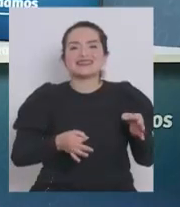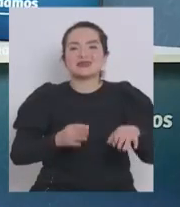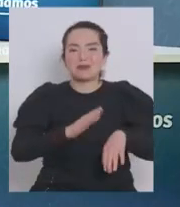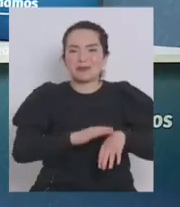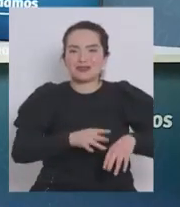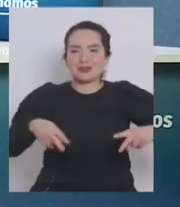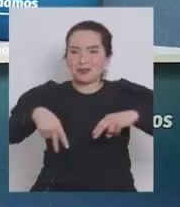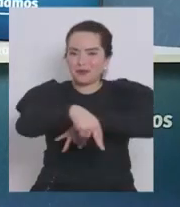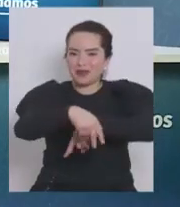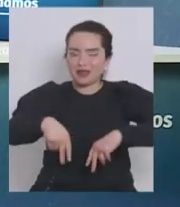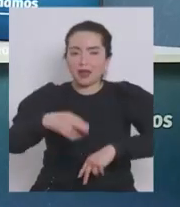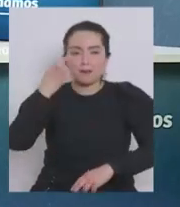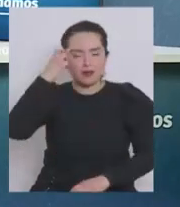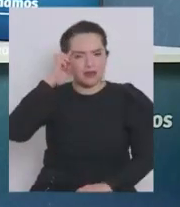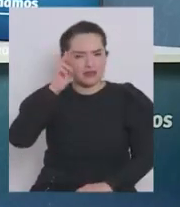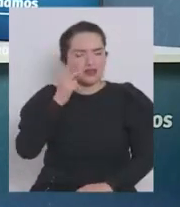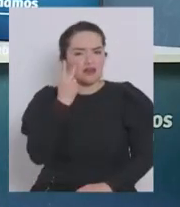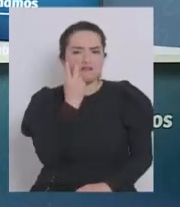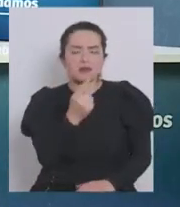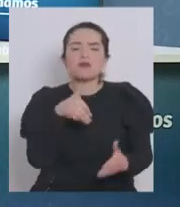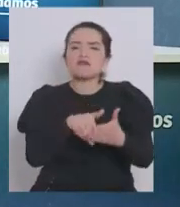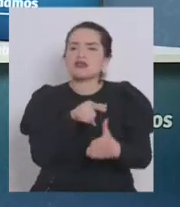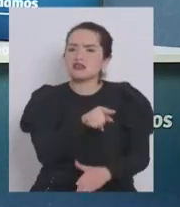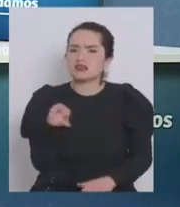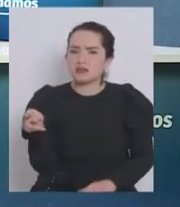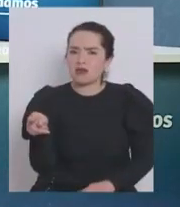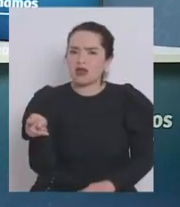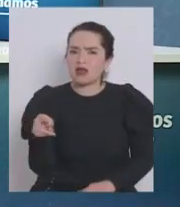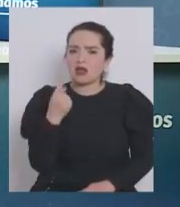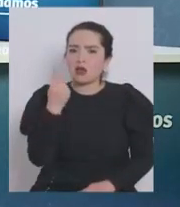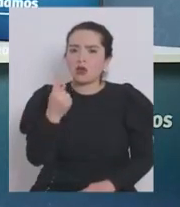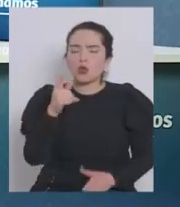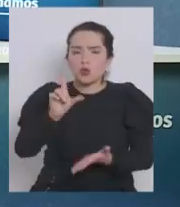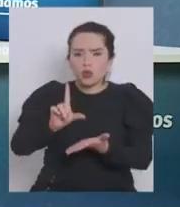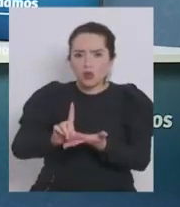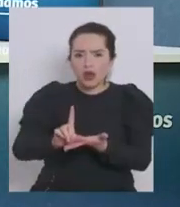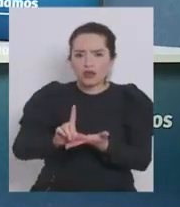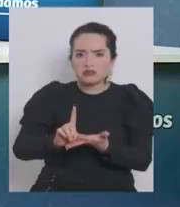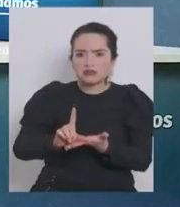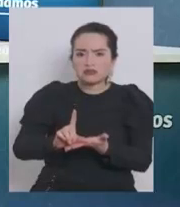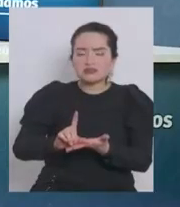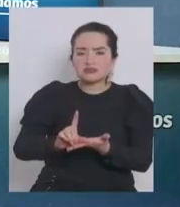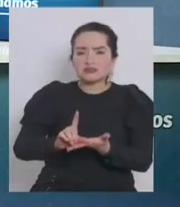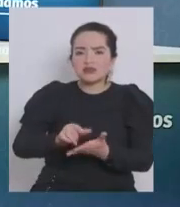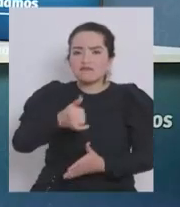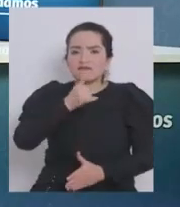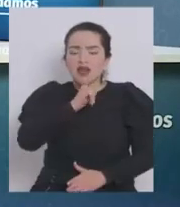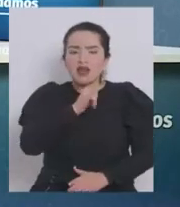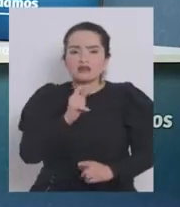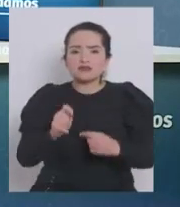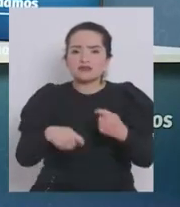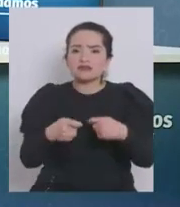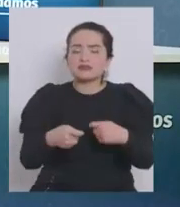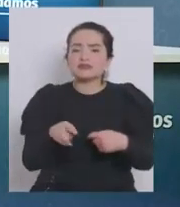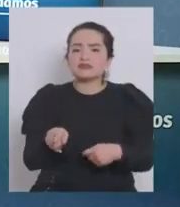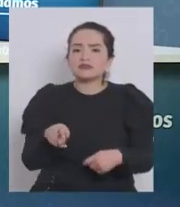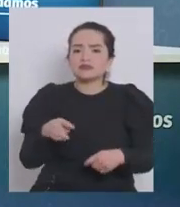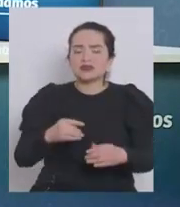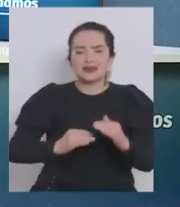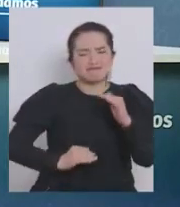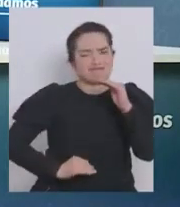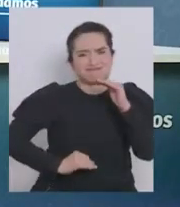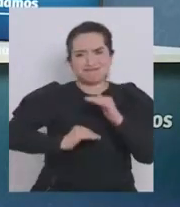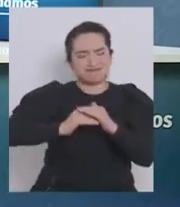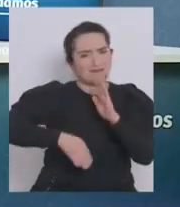Providencia vimos el fin de semana un bar que tenía, por decirlo de alguna manera, bastante elegante, aforo ampliamente